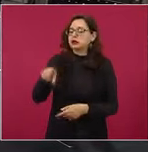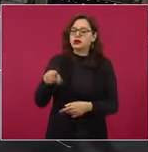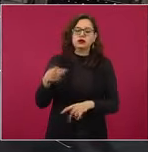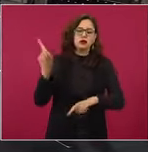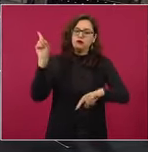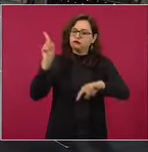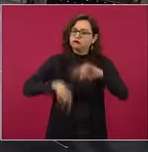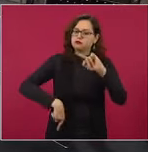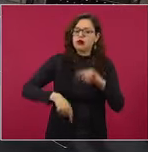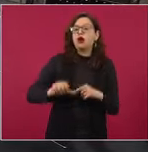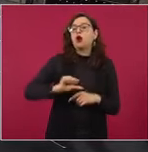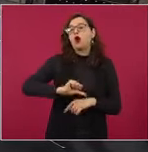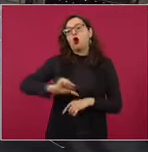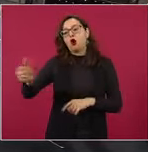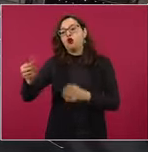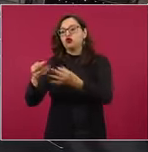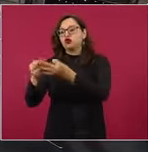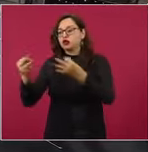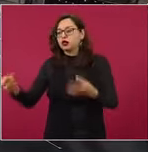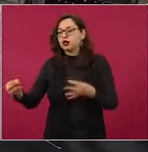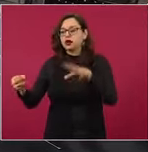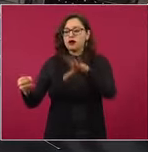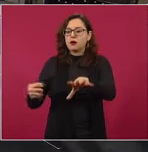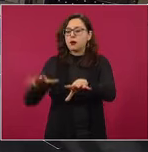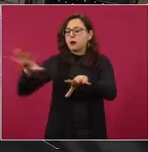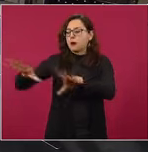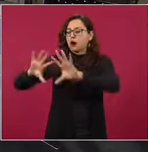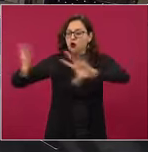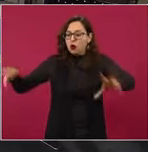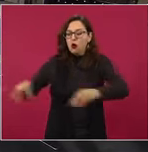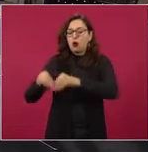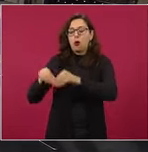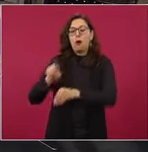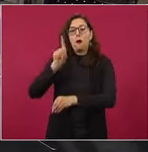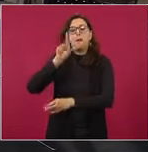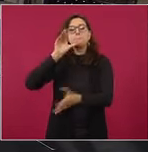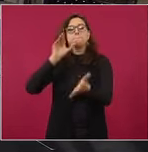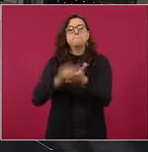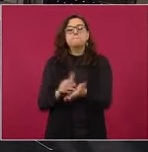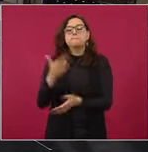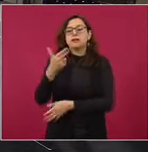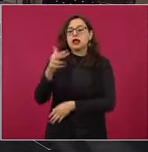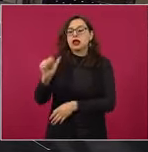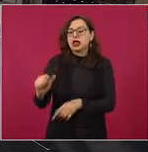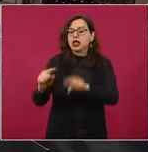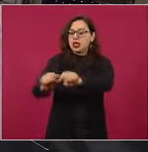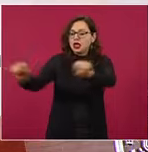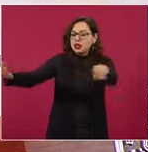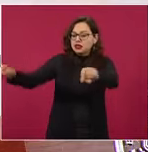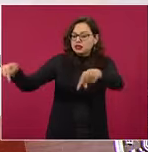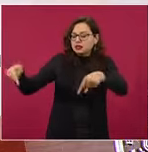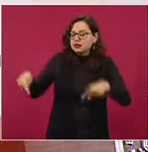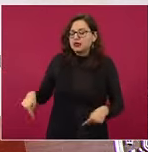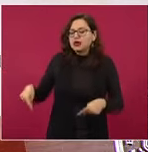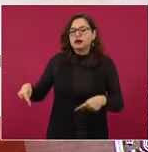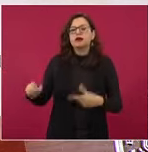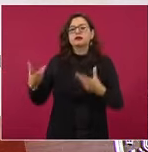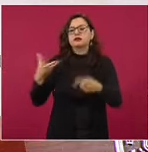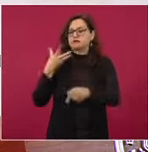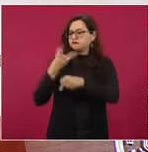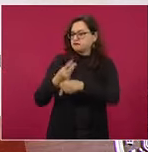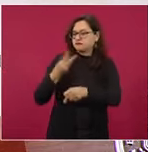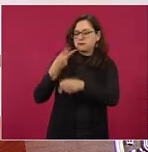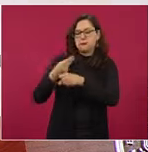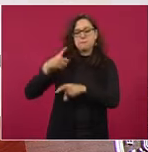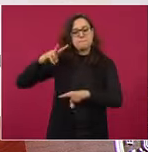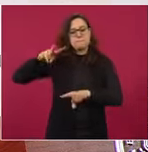Estado, en una primera etapa van a ser mil hectáreas en el Parque del Jaguar y se va a poder